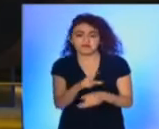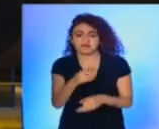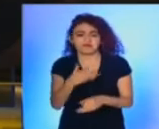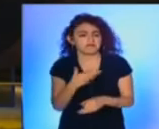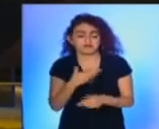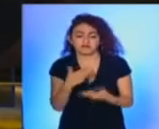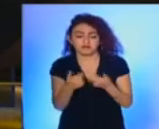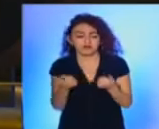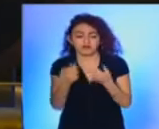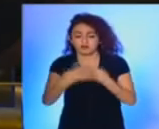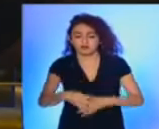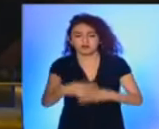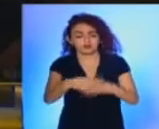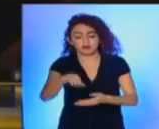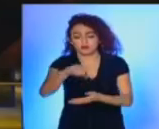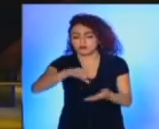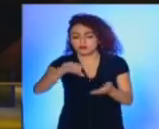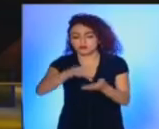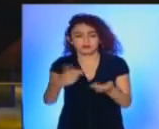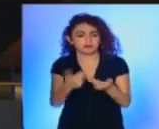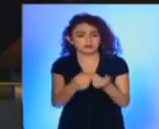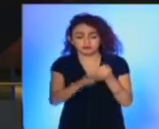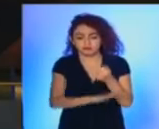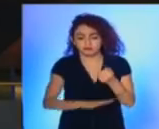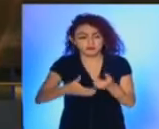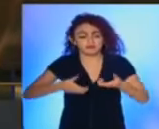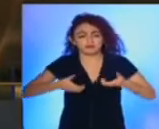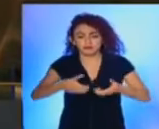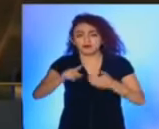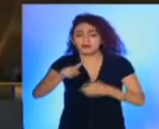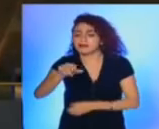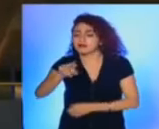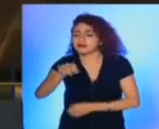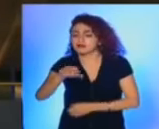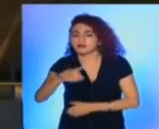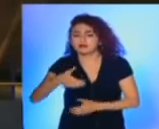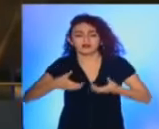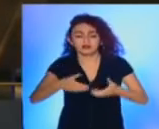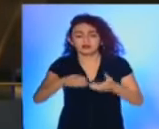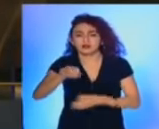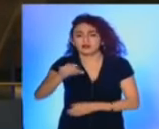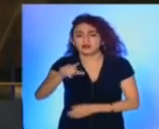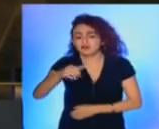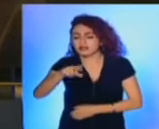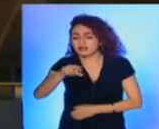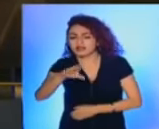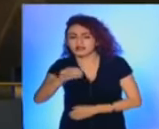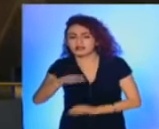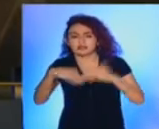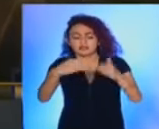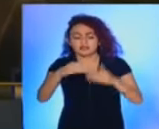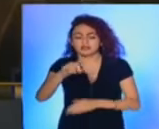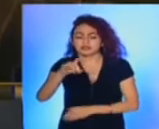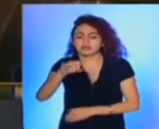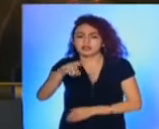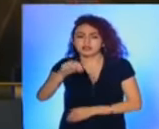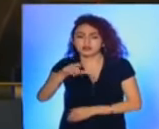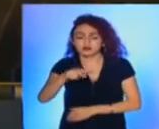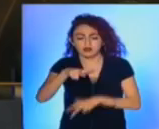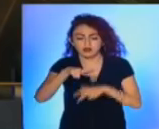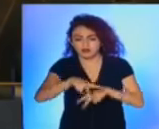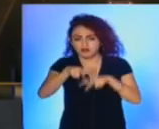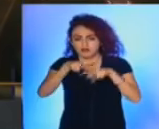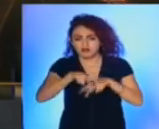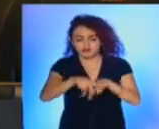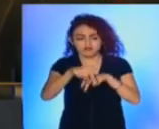tenemos manifestaciones en la zona del centro histórico, tampoco en la calzada Ventura Puente, pero sí en el boulevard García de León al exterior de las cinas de Cedrúa. El aforo vehicular